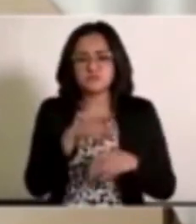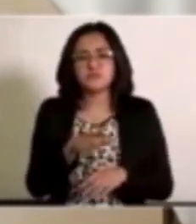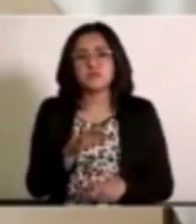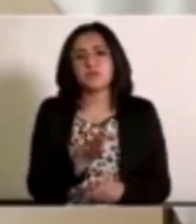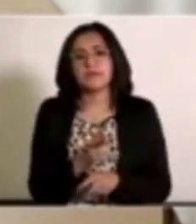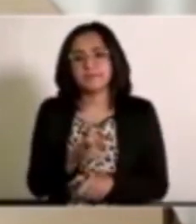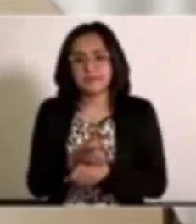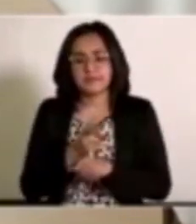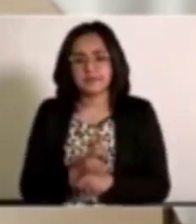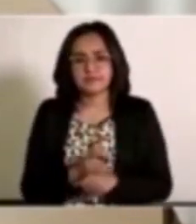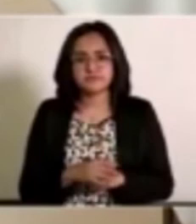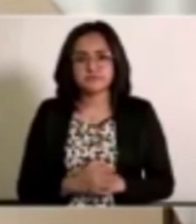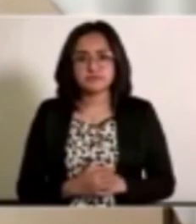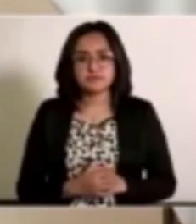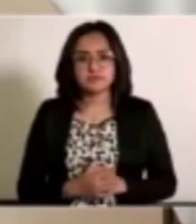licitación